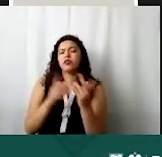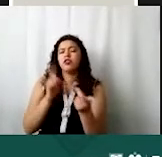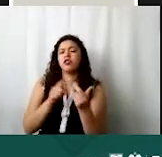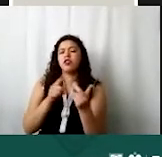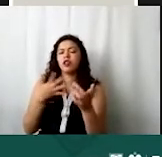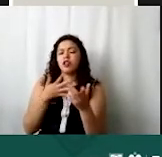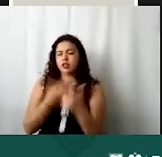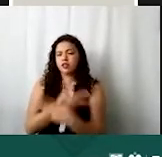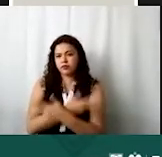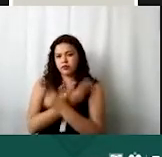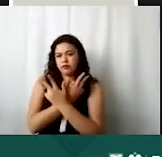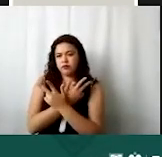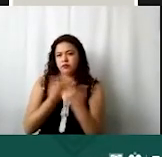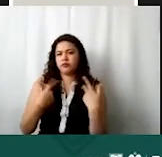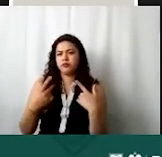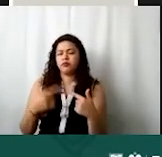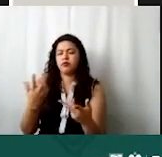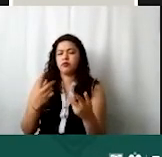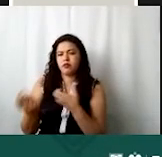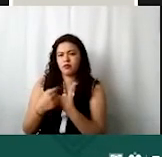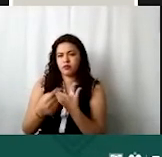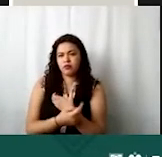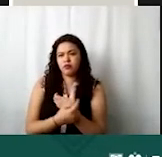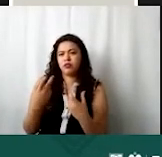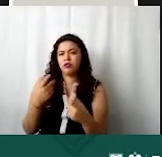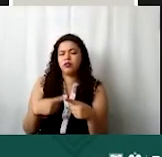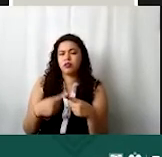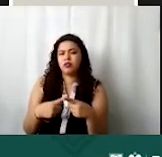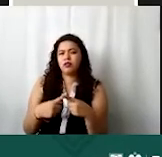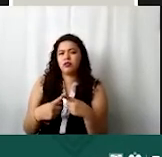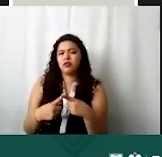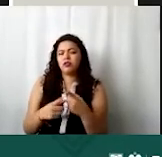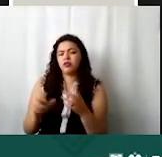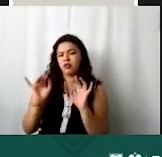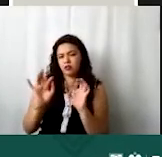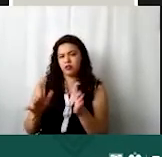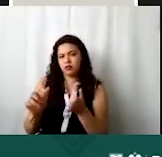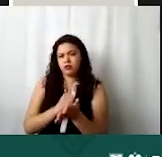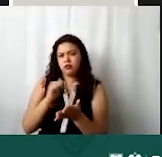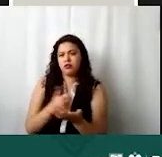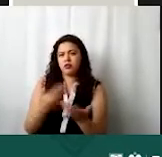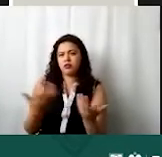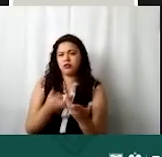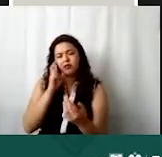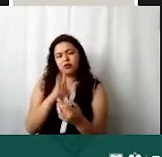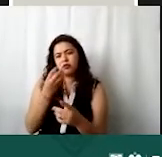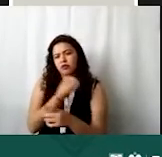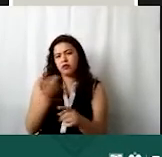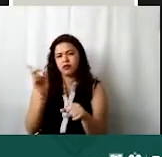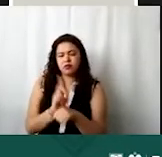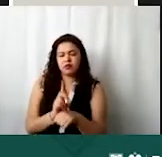quienes asisten y bueno se desarrolla el acta aquí igual pueden ver el orden del día